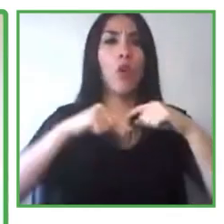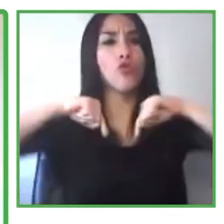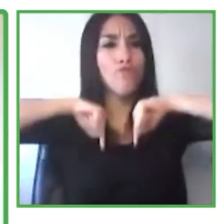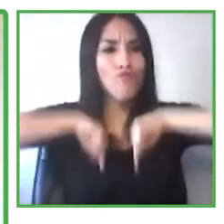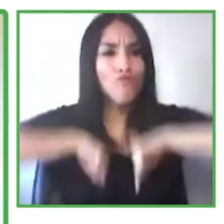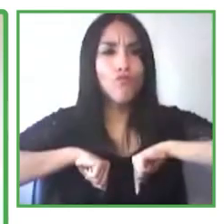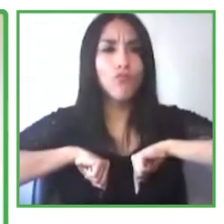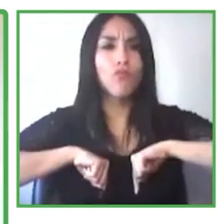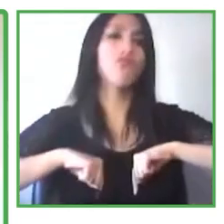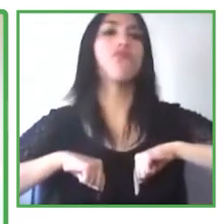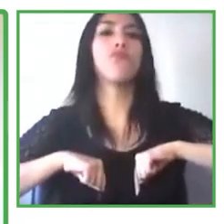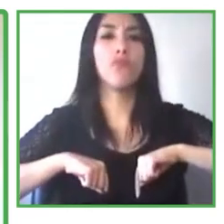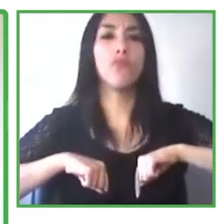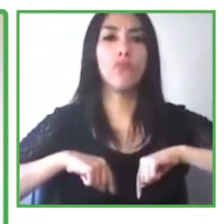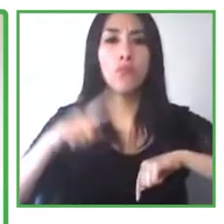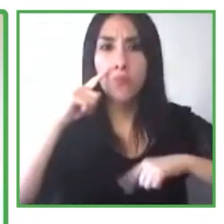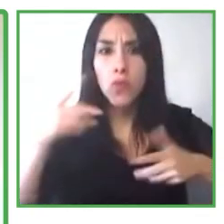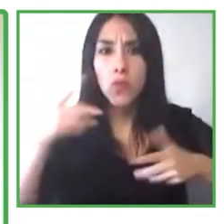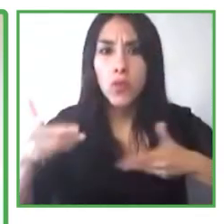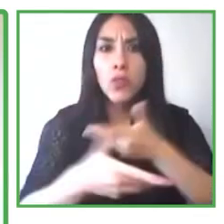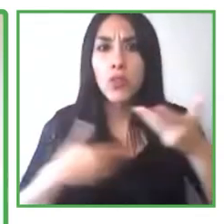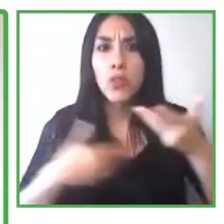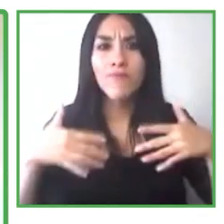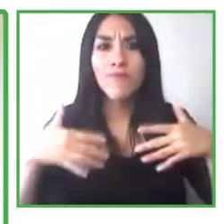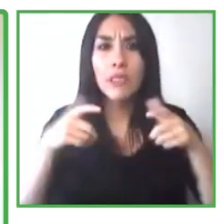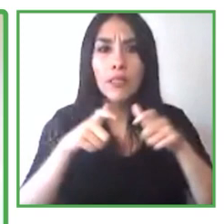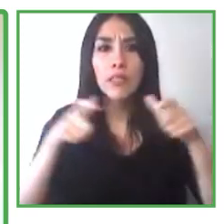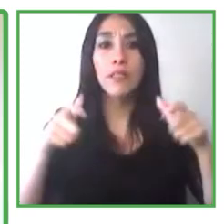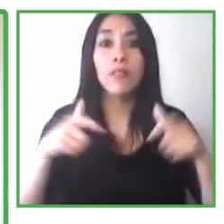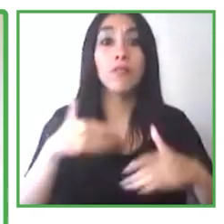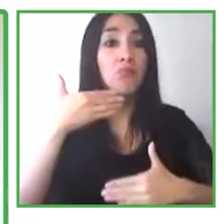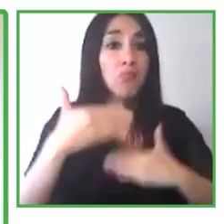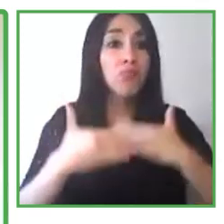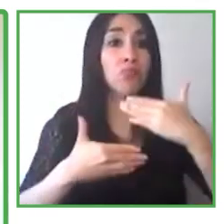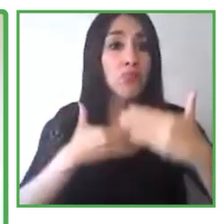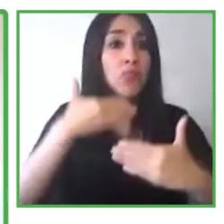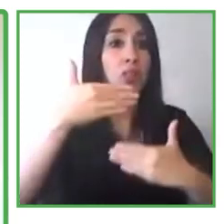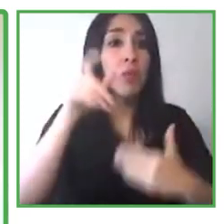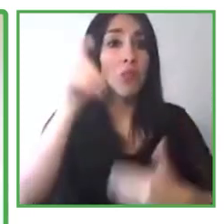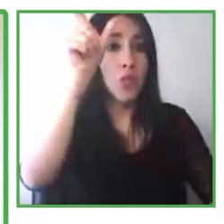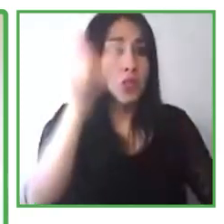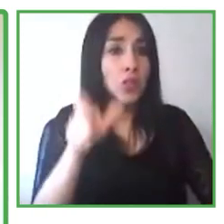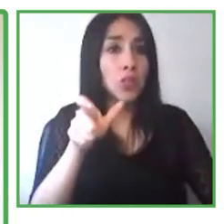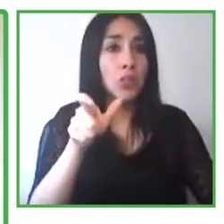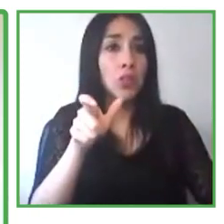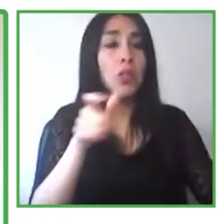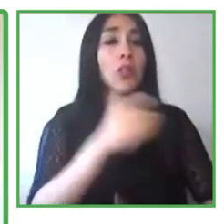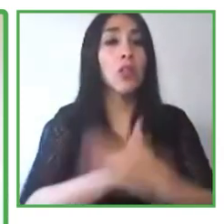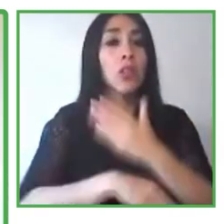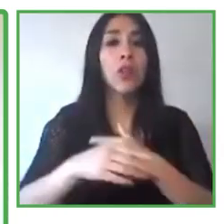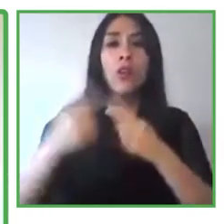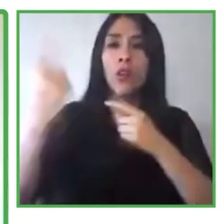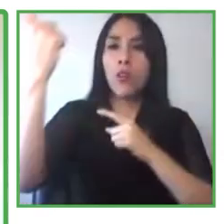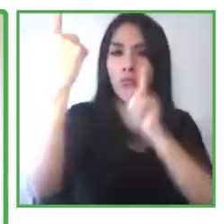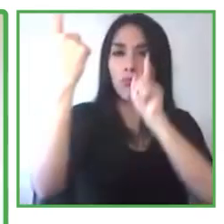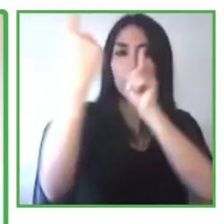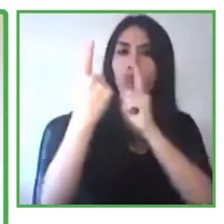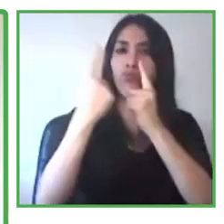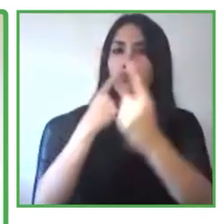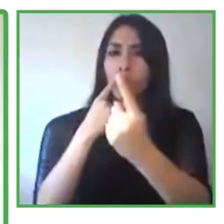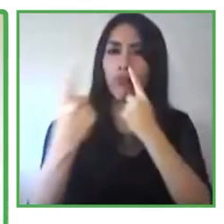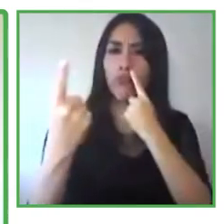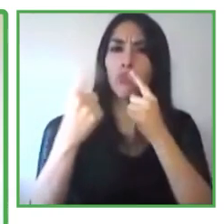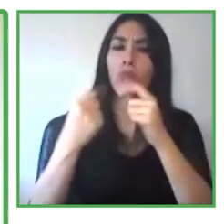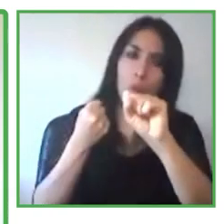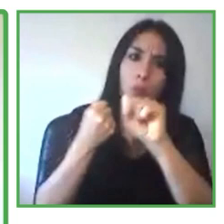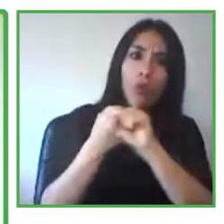con discapacidades esté y sea entrevistado, para el equipo esté cómodo y sepa dónde encontrar los recursos. Y en tercer lugar, estamos